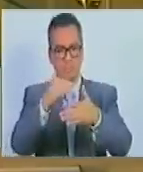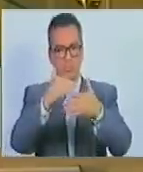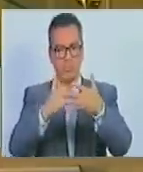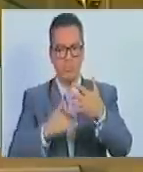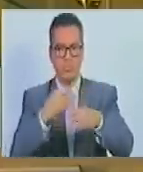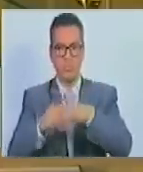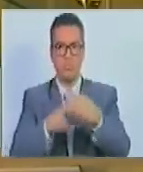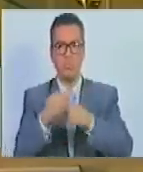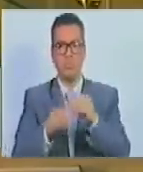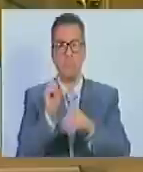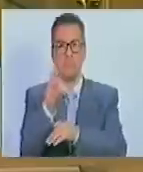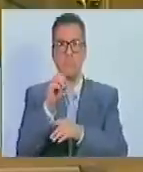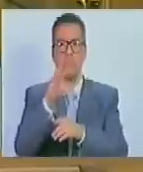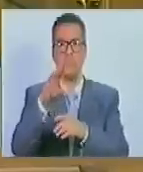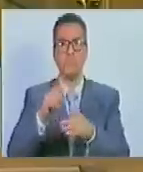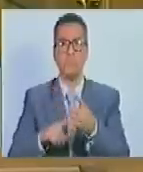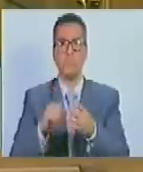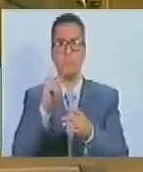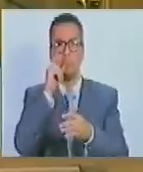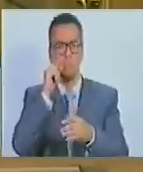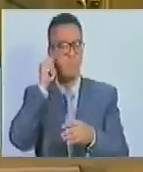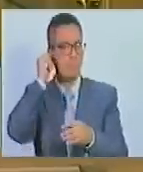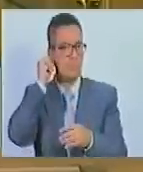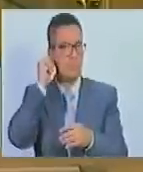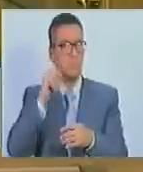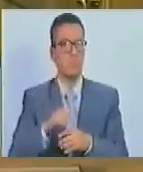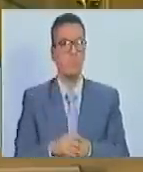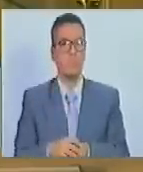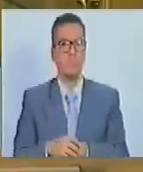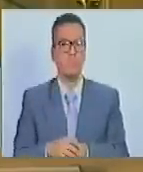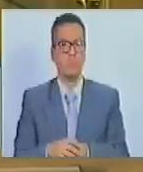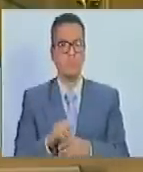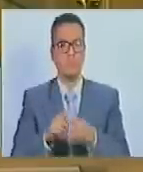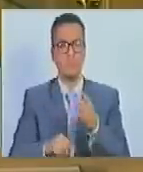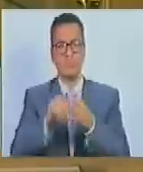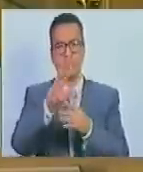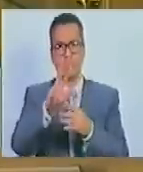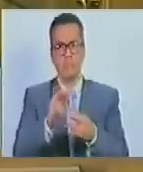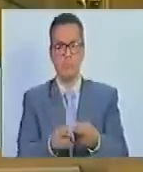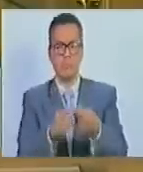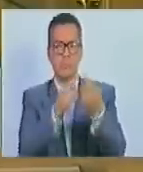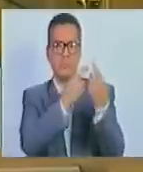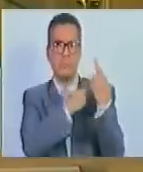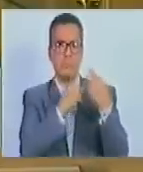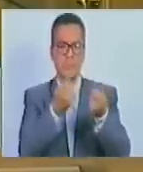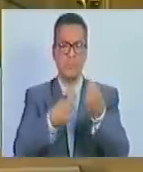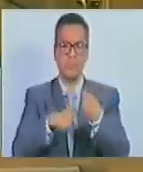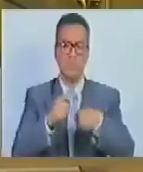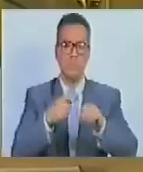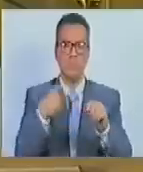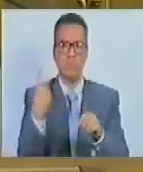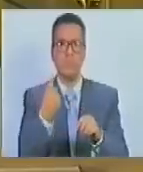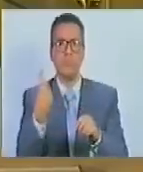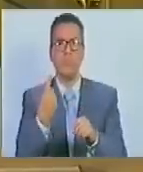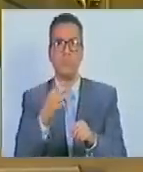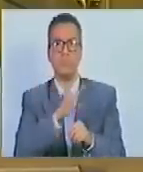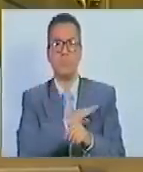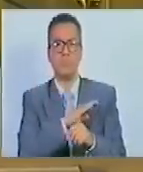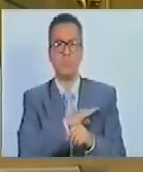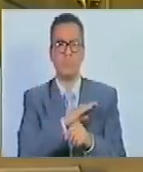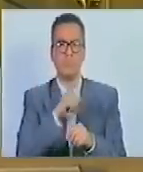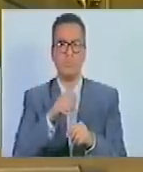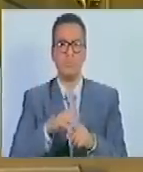establecidas por la Asamblea de Ciudadanas y Ciudadanos. Cinco. Representar, negociar individualmente asuntos